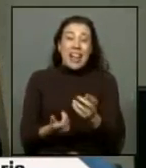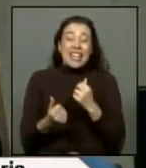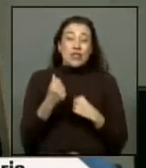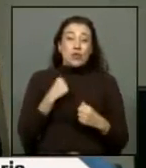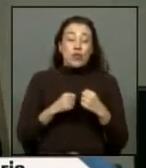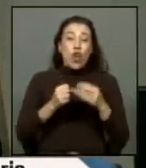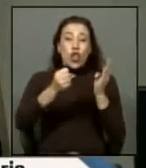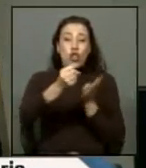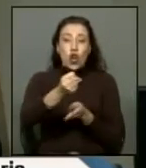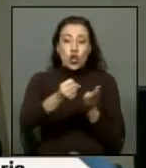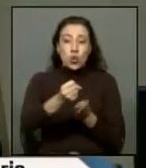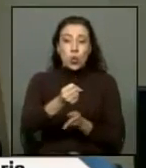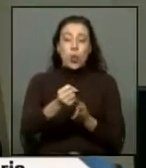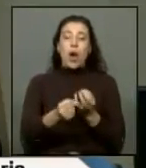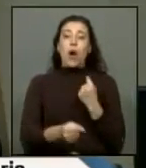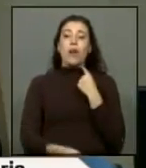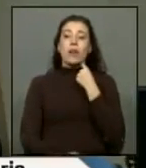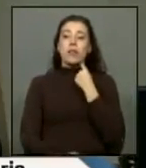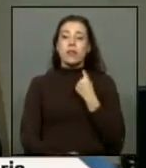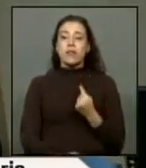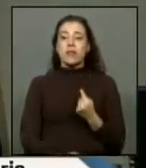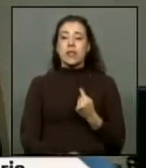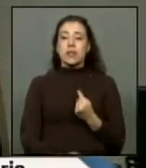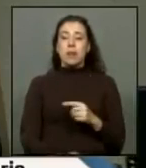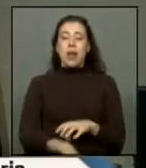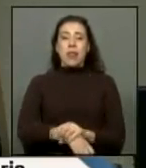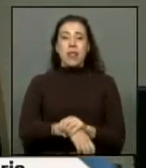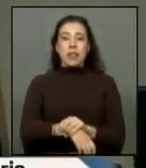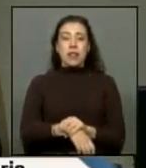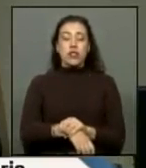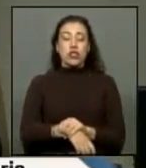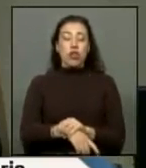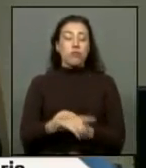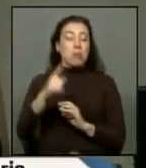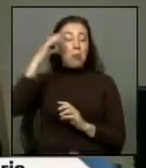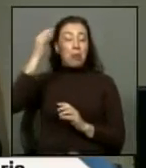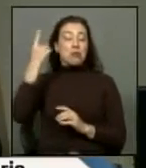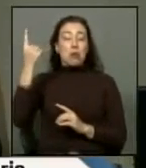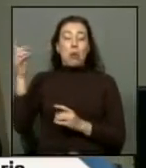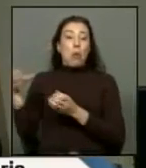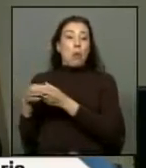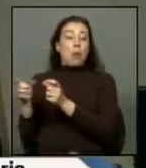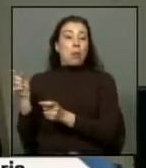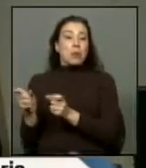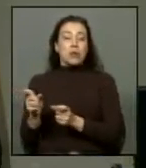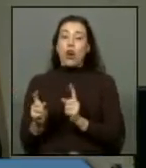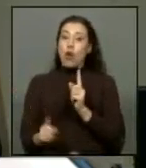quienes fueron víctimas de las detenciones arbitrarias no es fácil